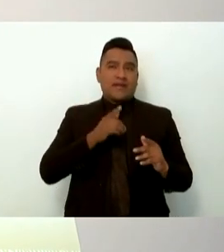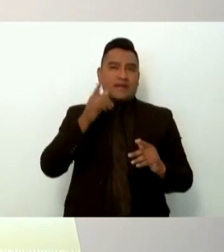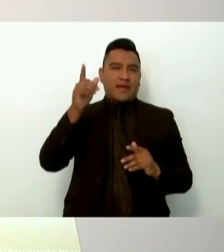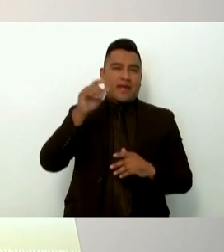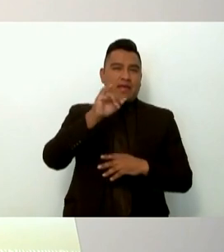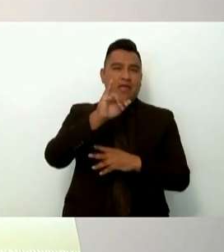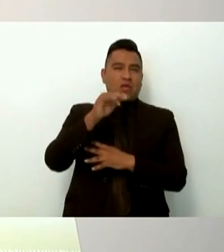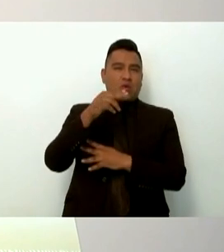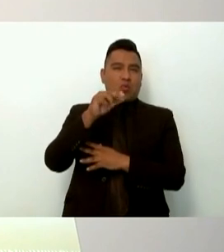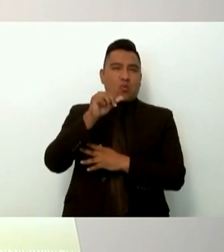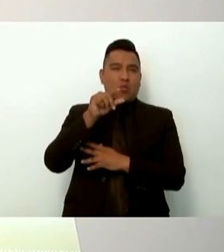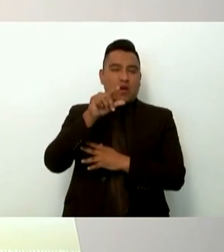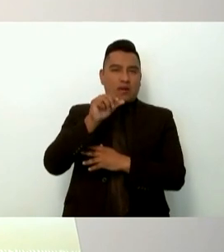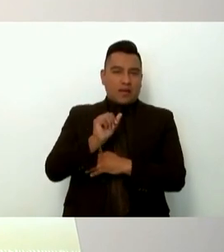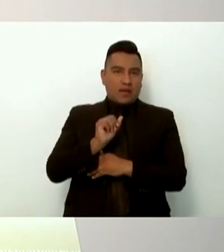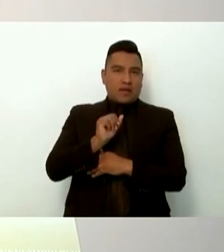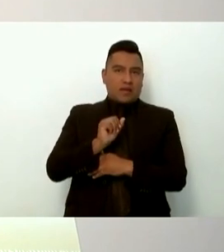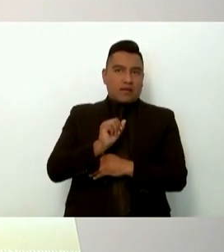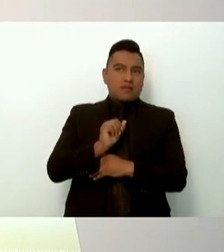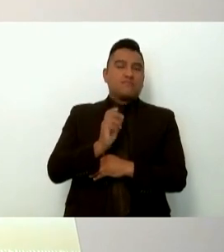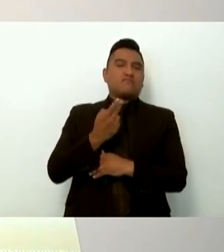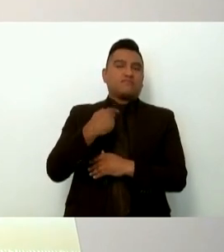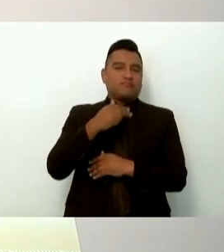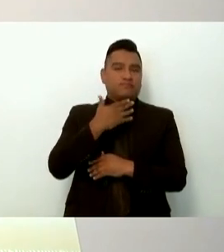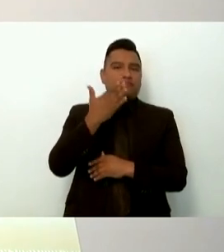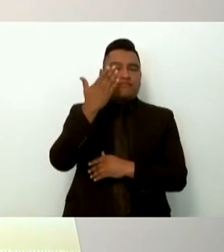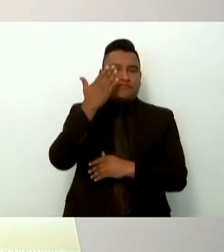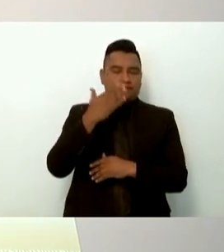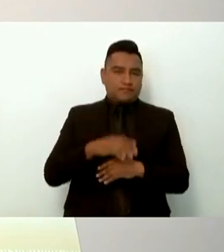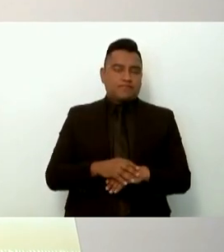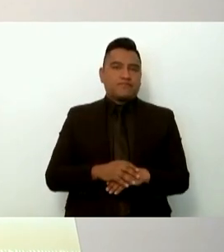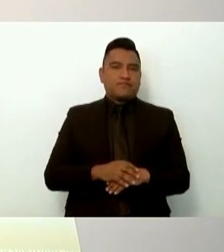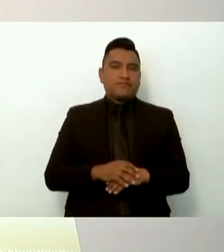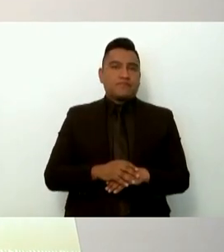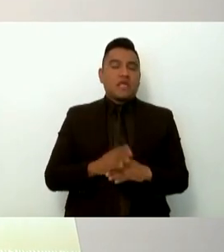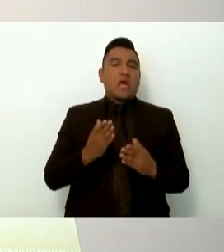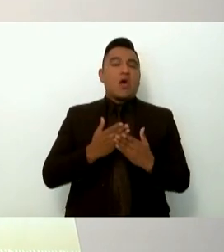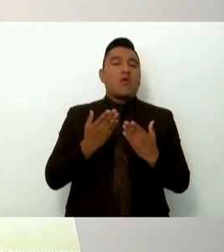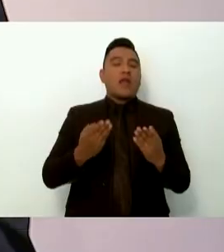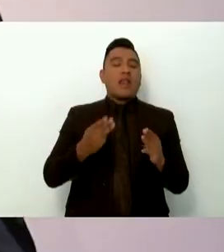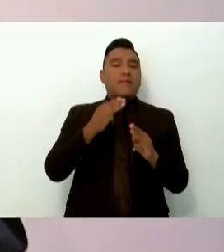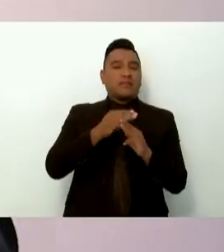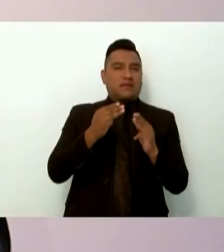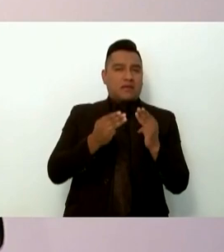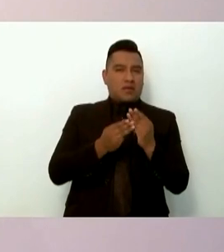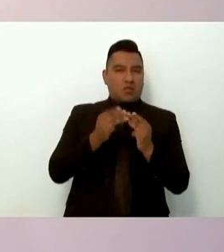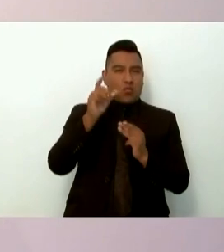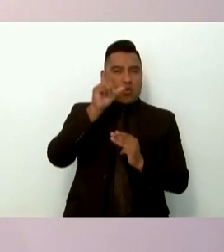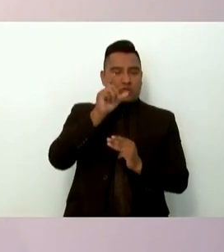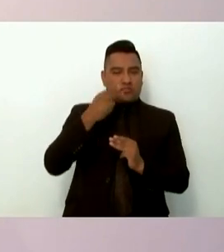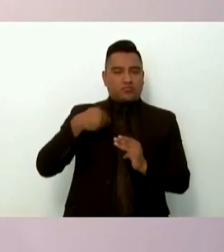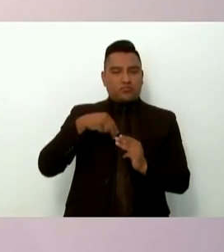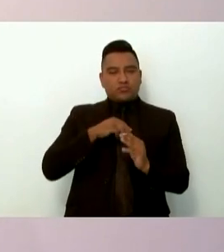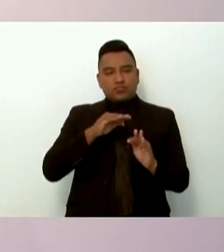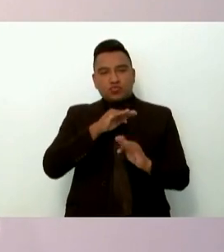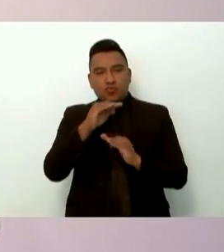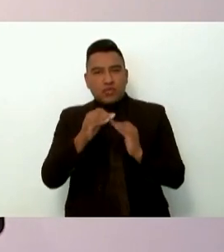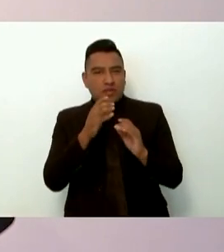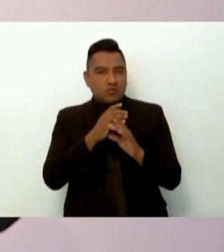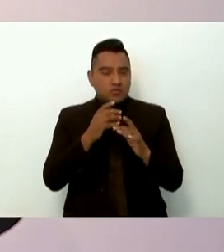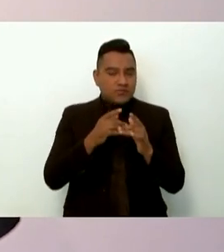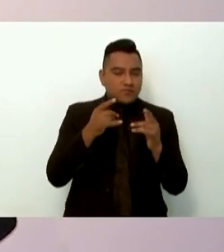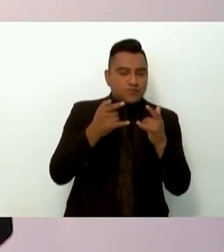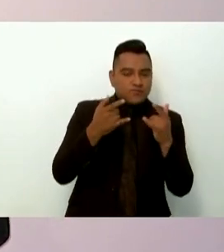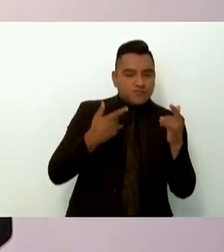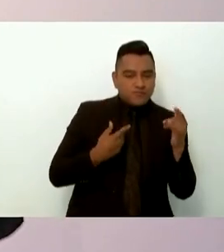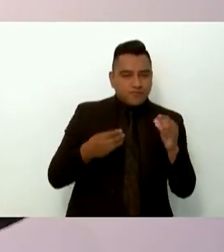y a la terminal de camiones. En la materia de la recunción de los hechos, que viene muy detallada en el